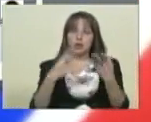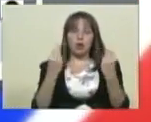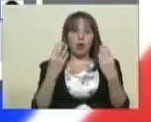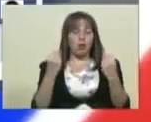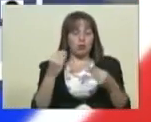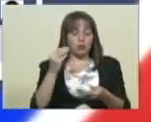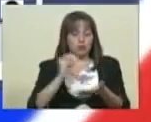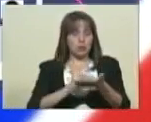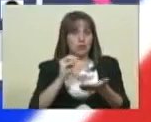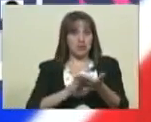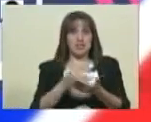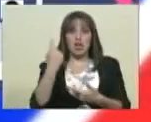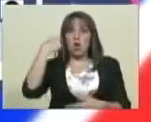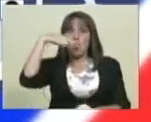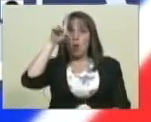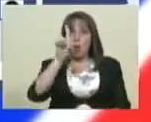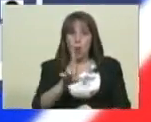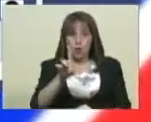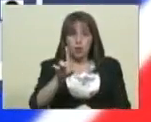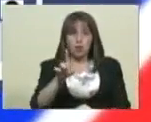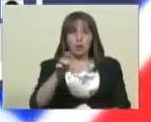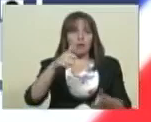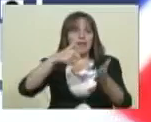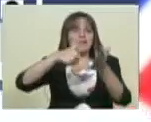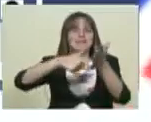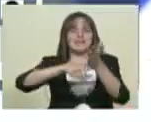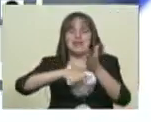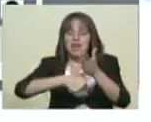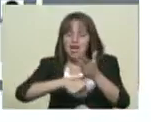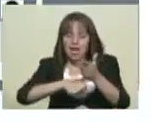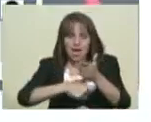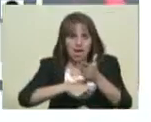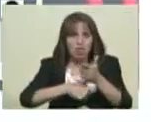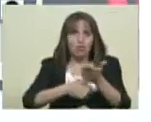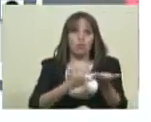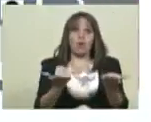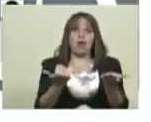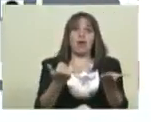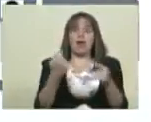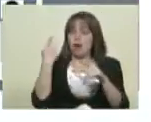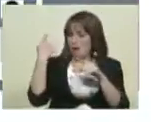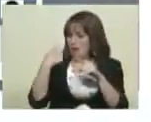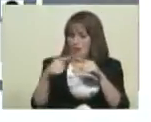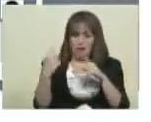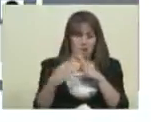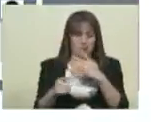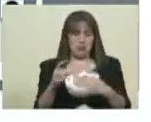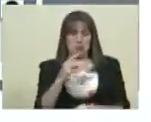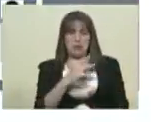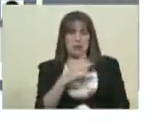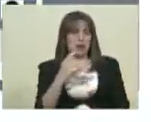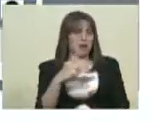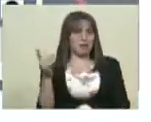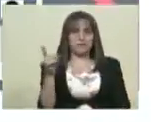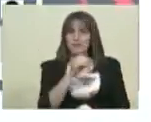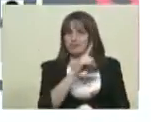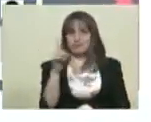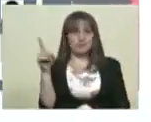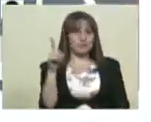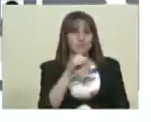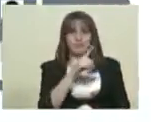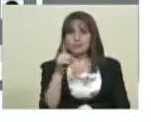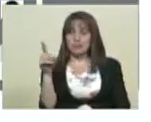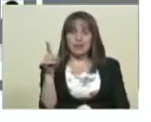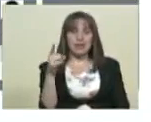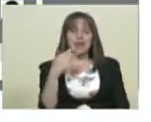El único documento válido para votar es la cédula de identidad, ningún otro. Estamos pidiéndole